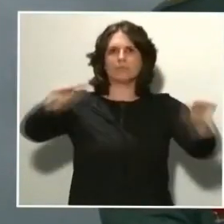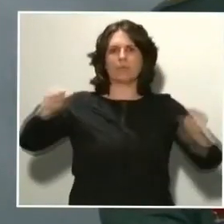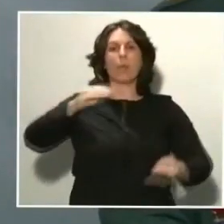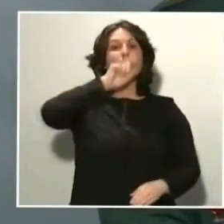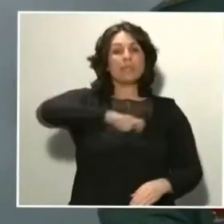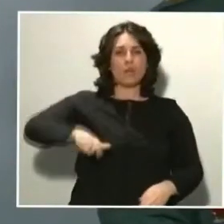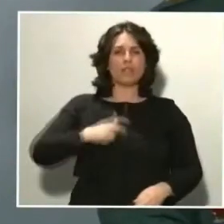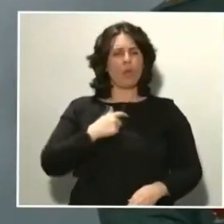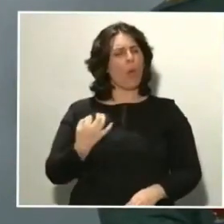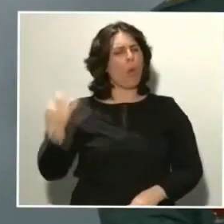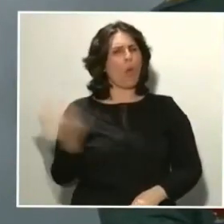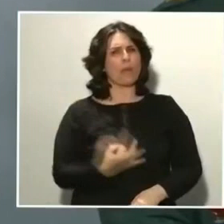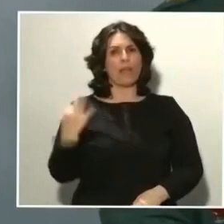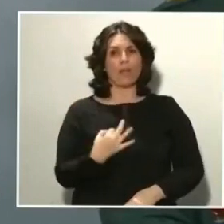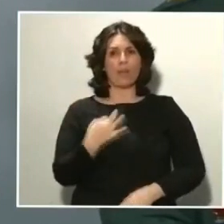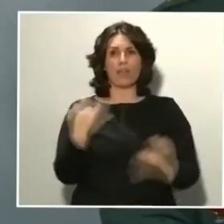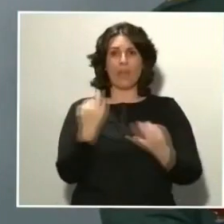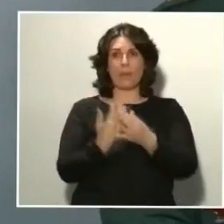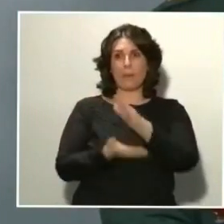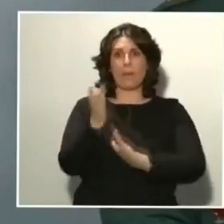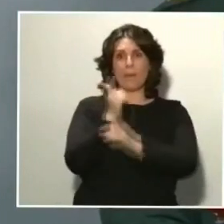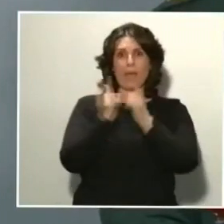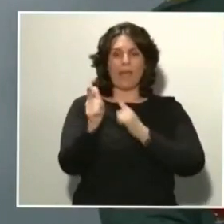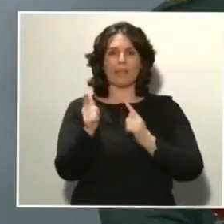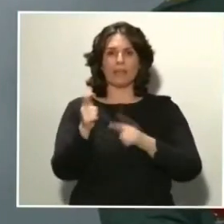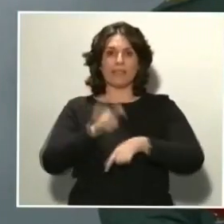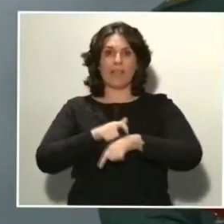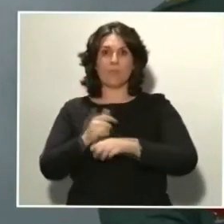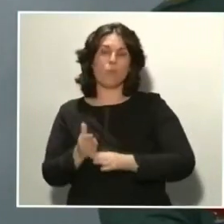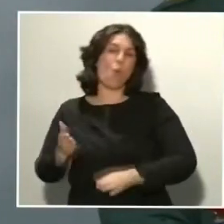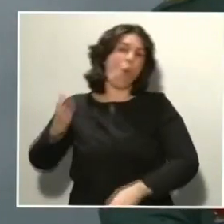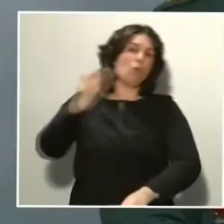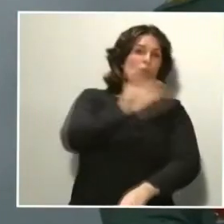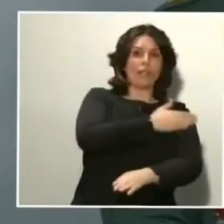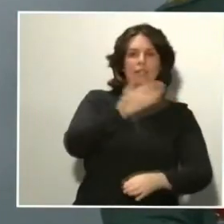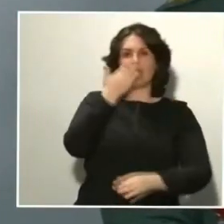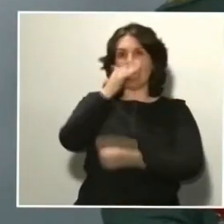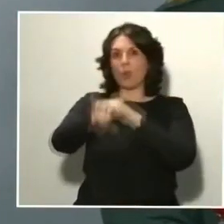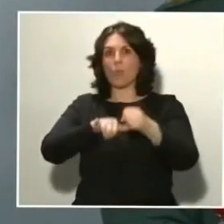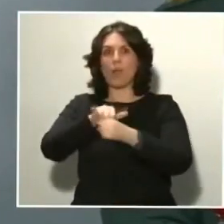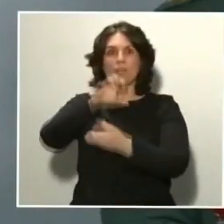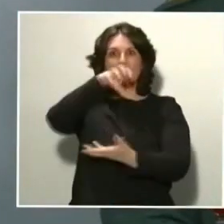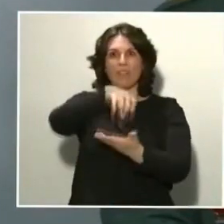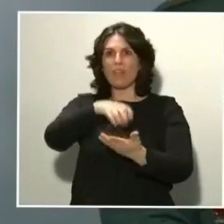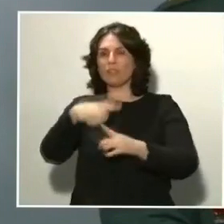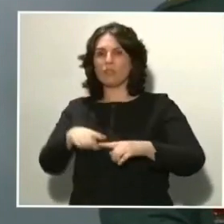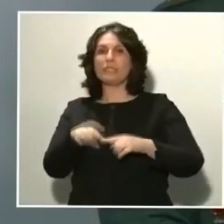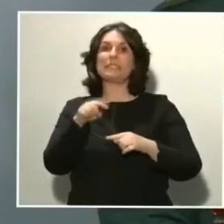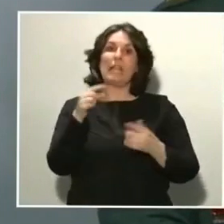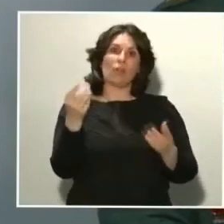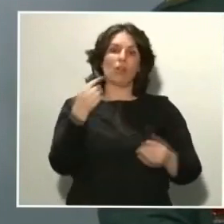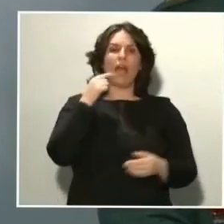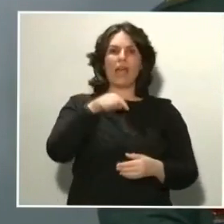que se van con mucha antelación, tanto, como he dicho antes, a aeropuertos, a estaciones. Y, claro, allí también se tienen que cumplir las normas